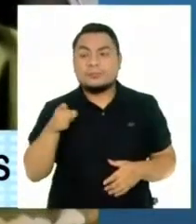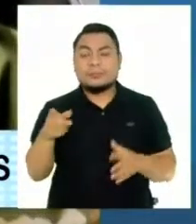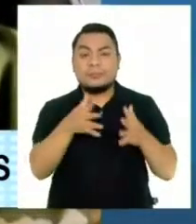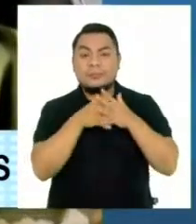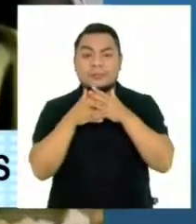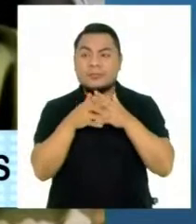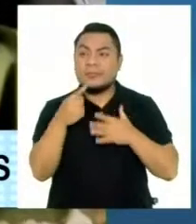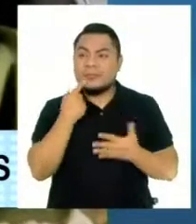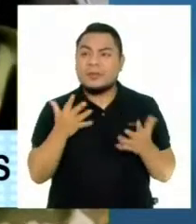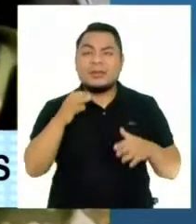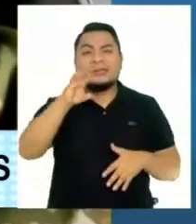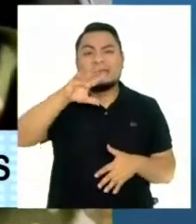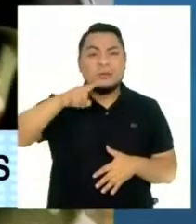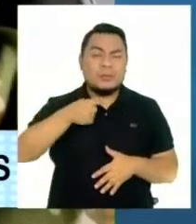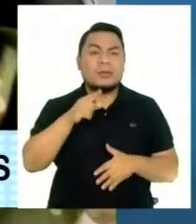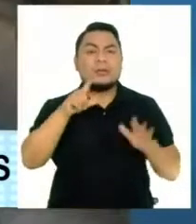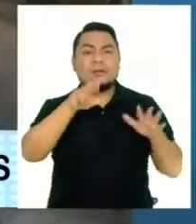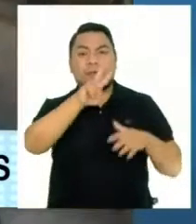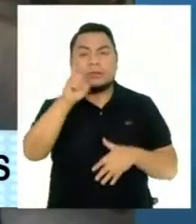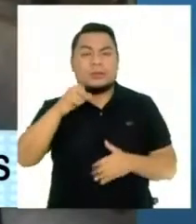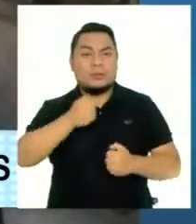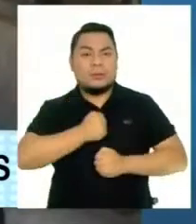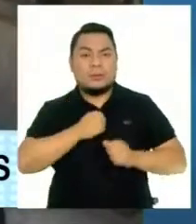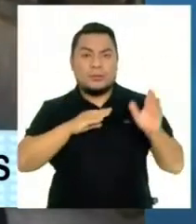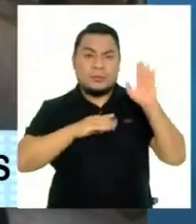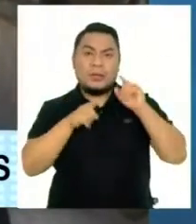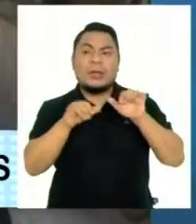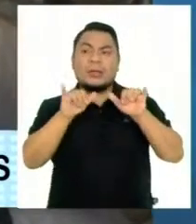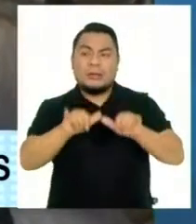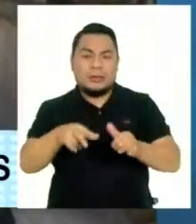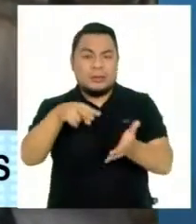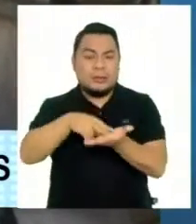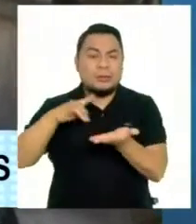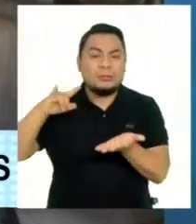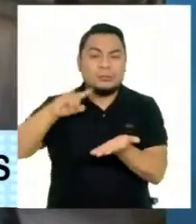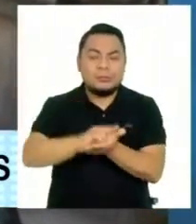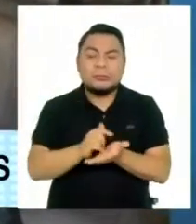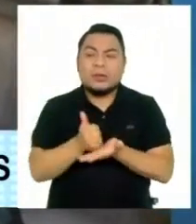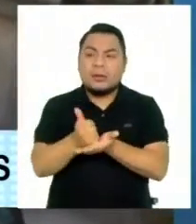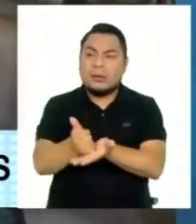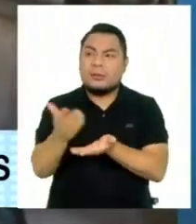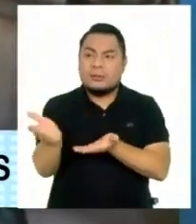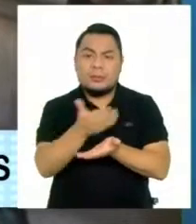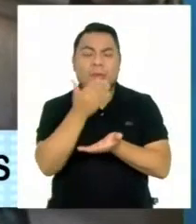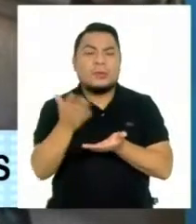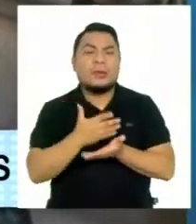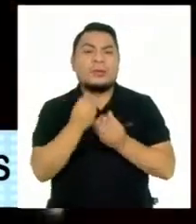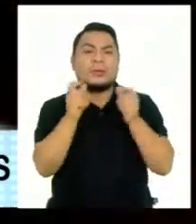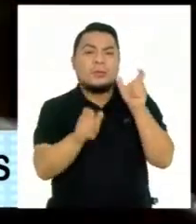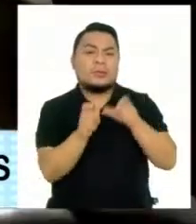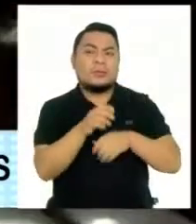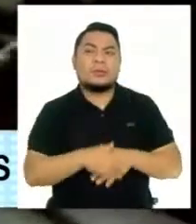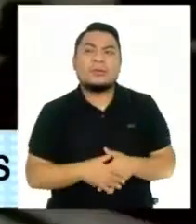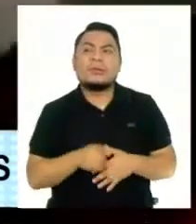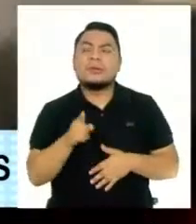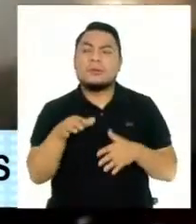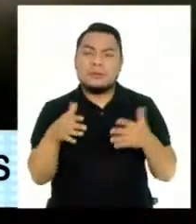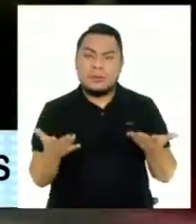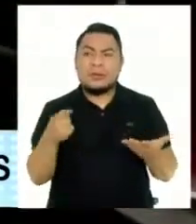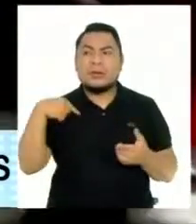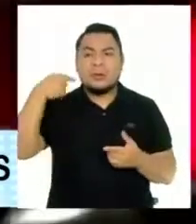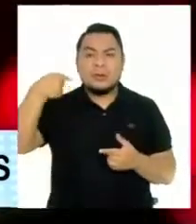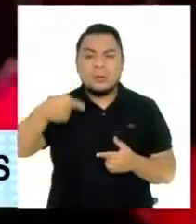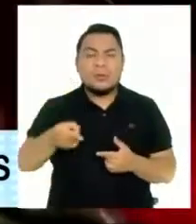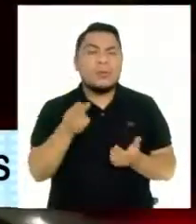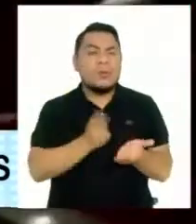añade que 5.200 soldados continuarán en el terminal para facilitar el acceso de cientos de personas. A diario el